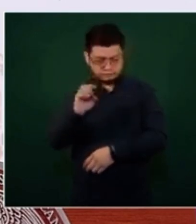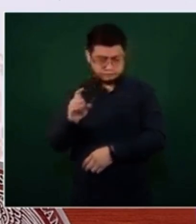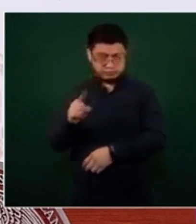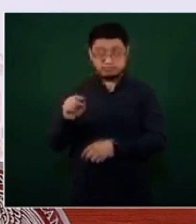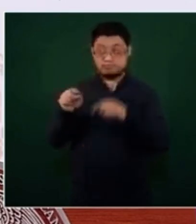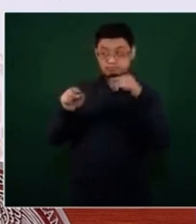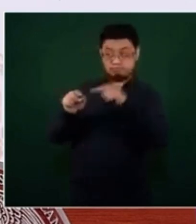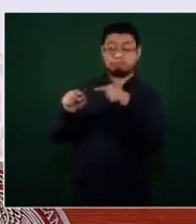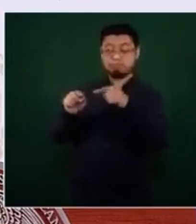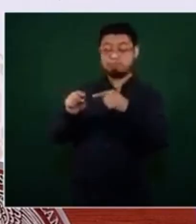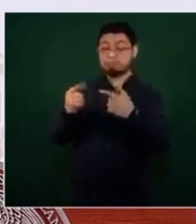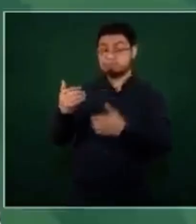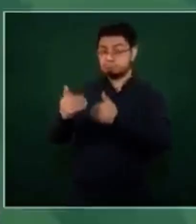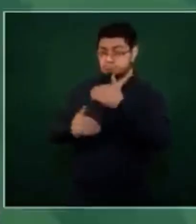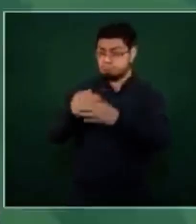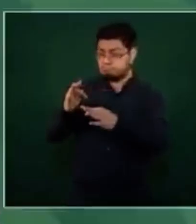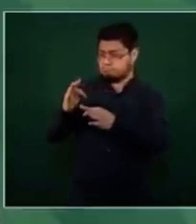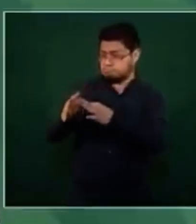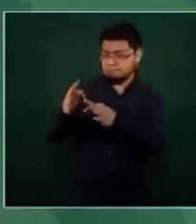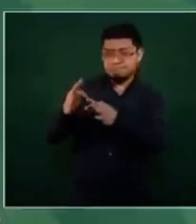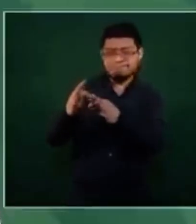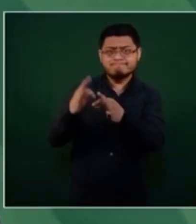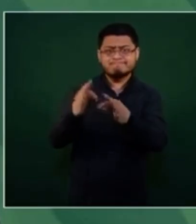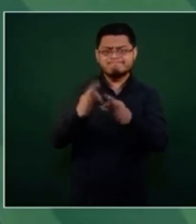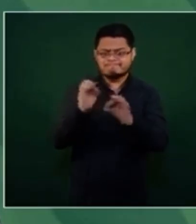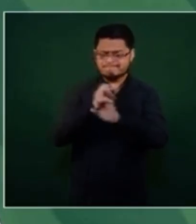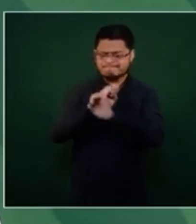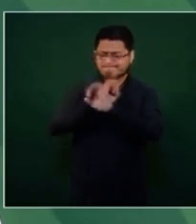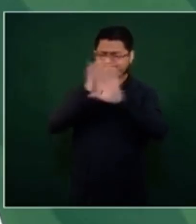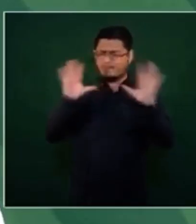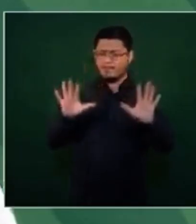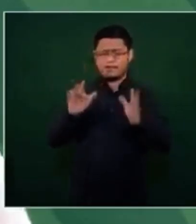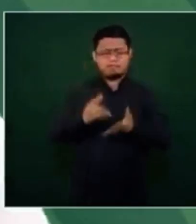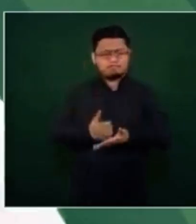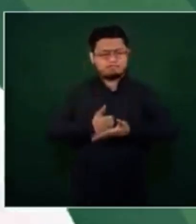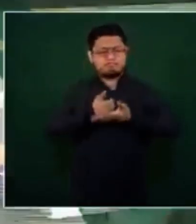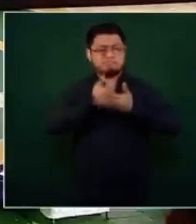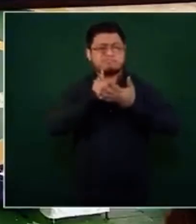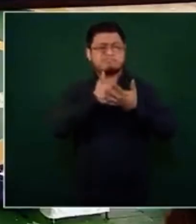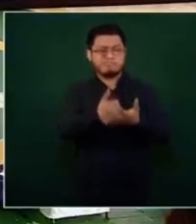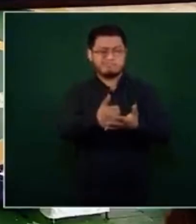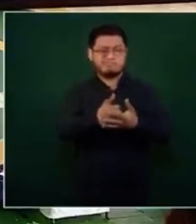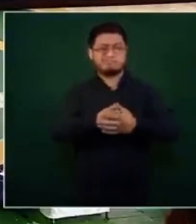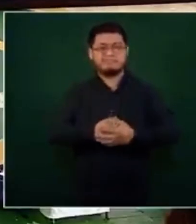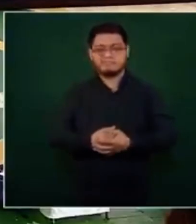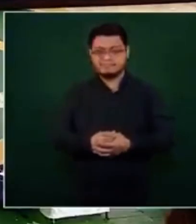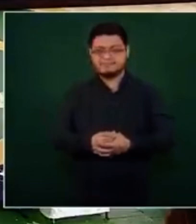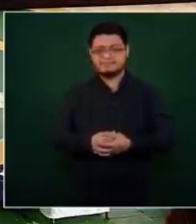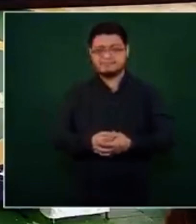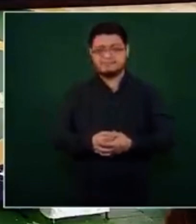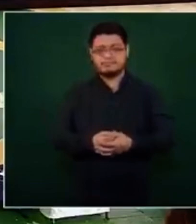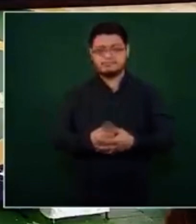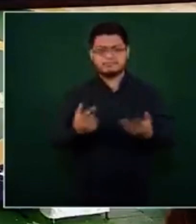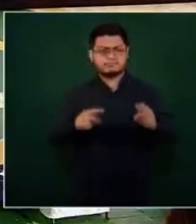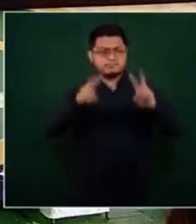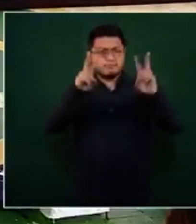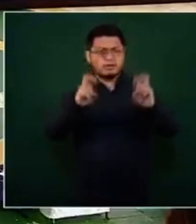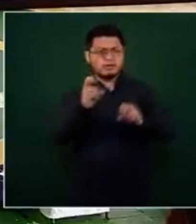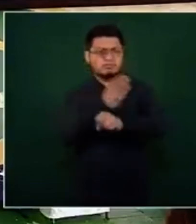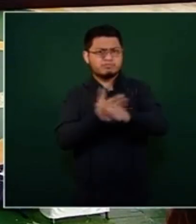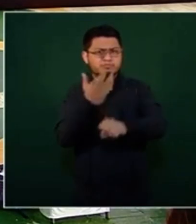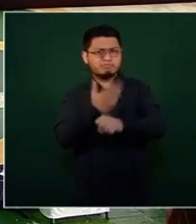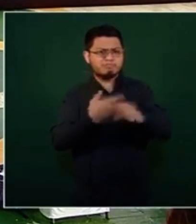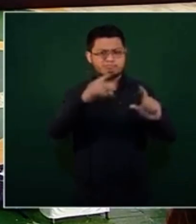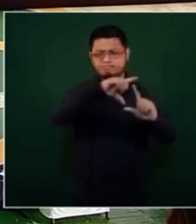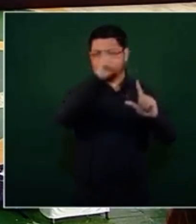ahora funciona eficiente, transparente y con probidad. La coordinación en términos territoriales en la